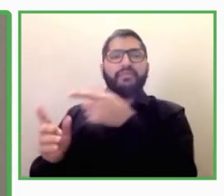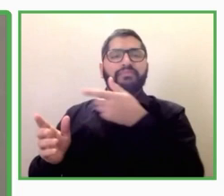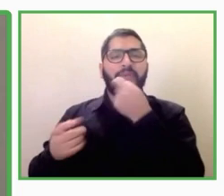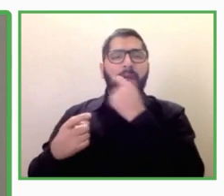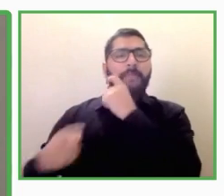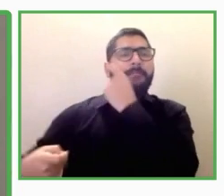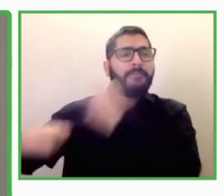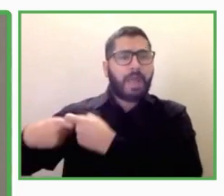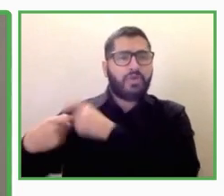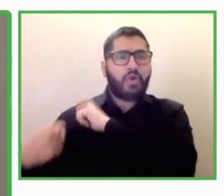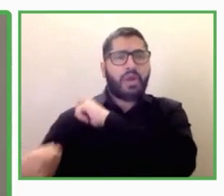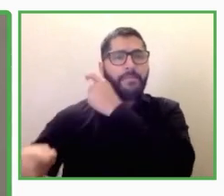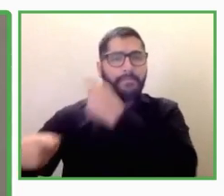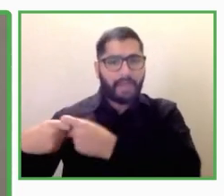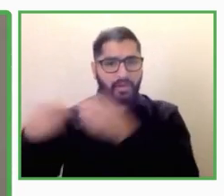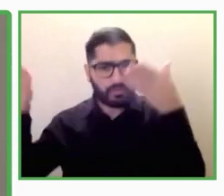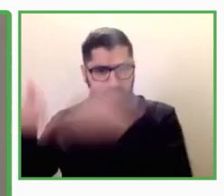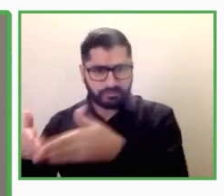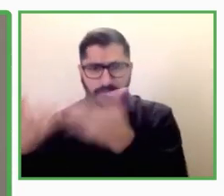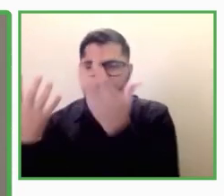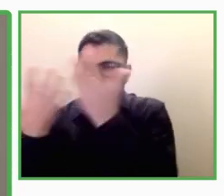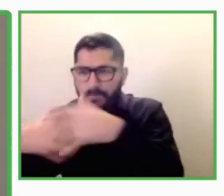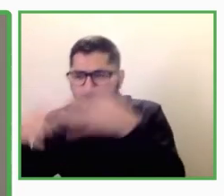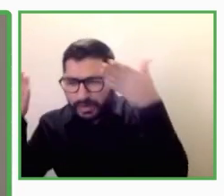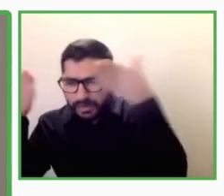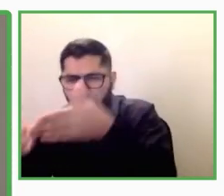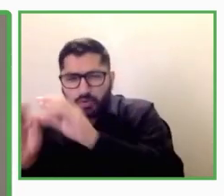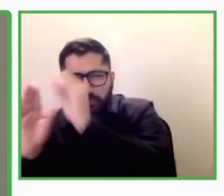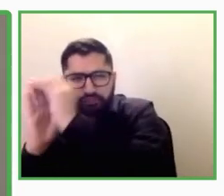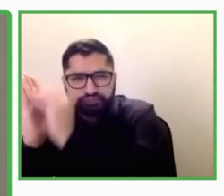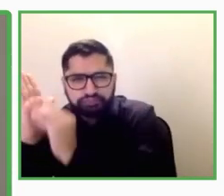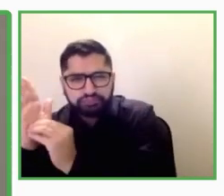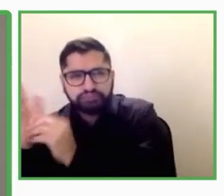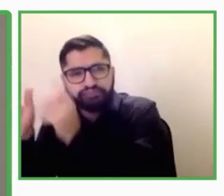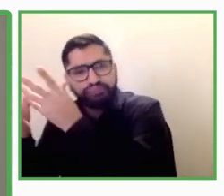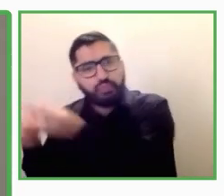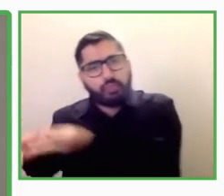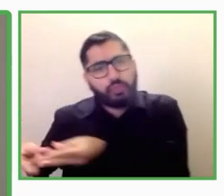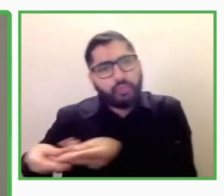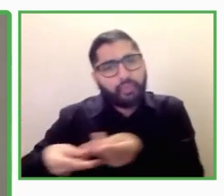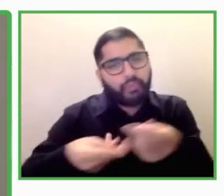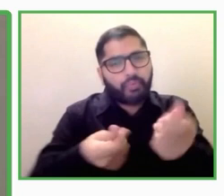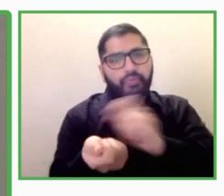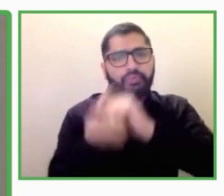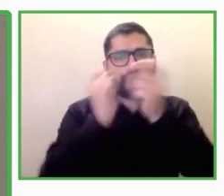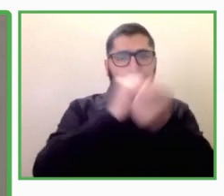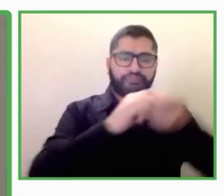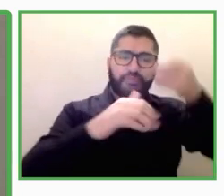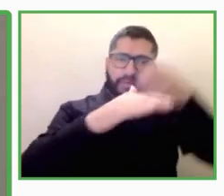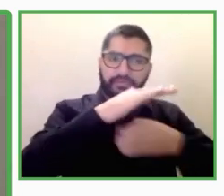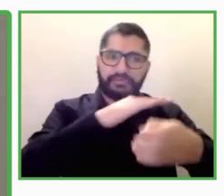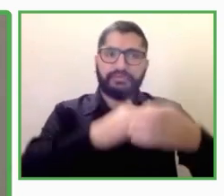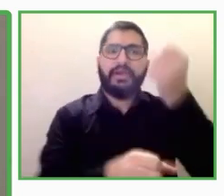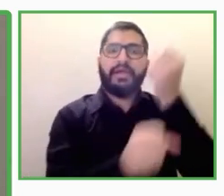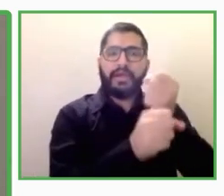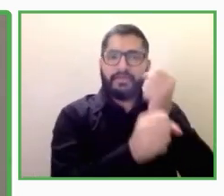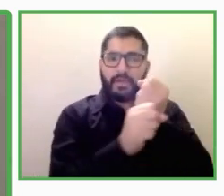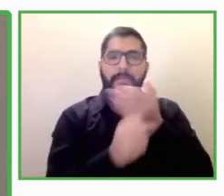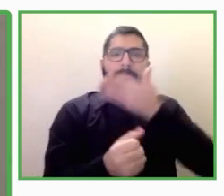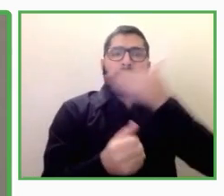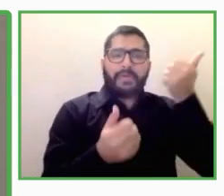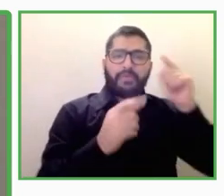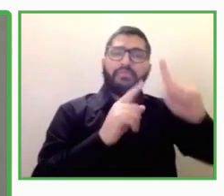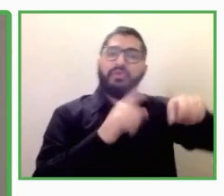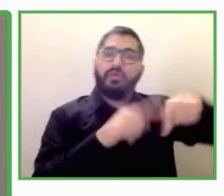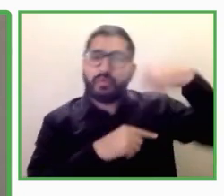de intermediación laboral como es Inserta por Talento, pero también desde otros elementos y de otras instituciones como son la Fundación 11 para América